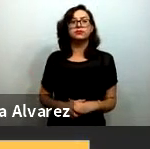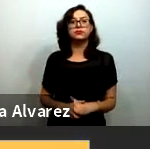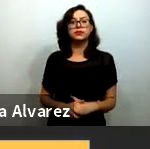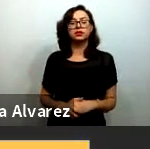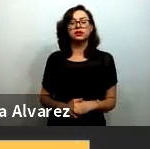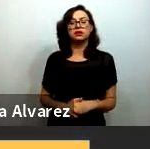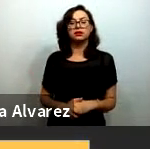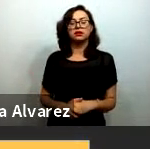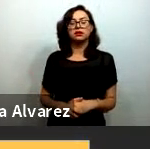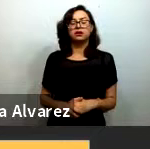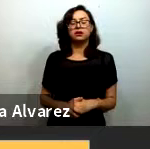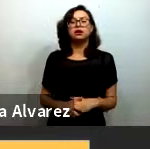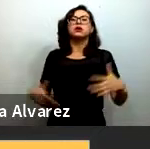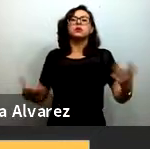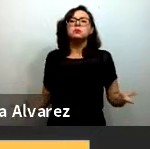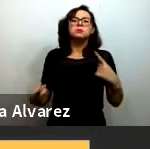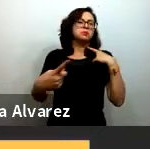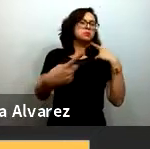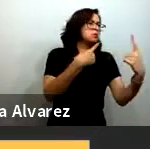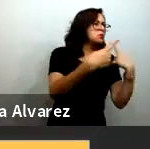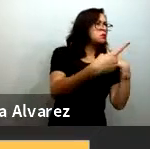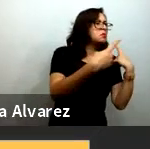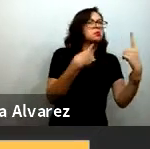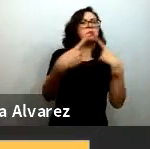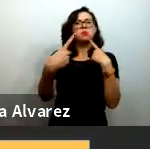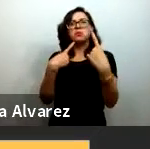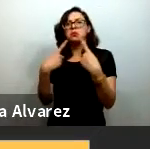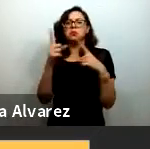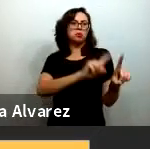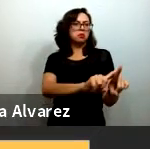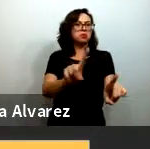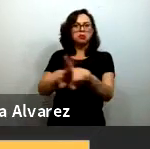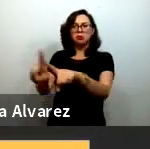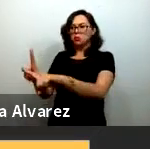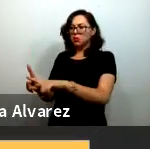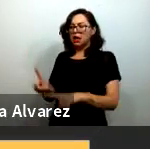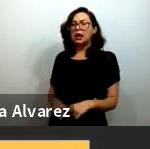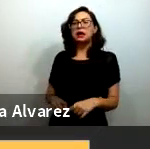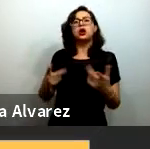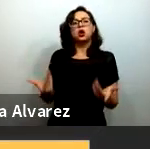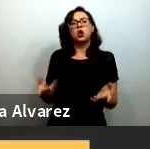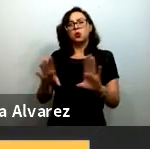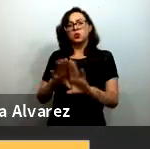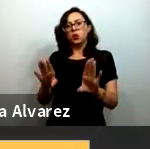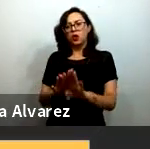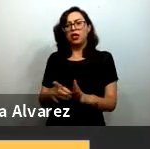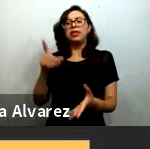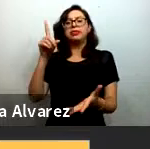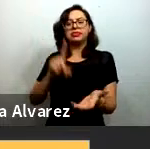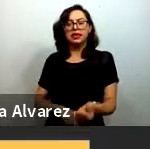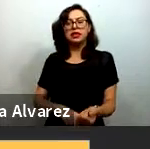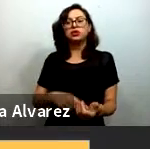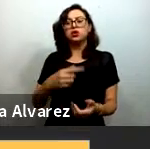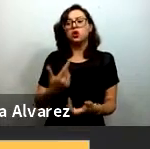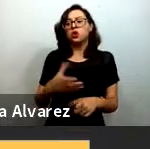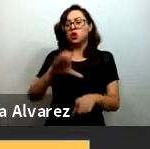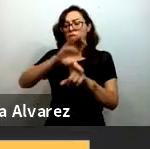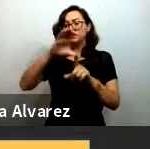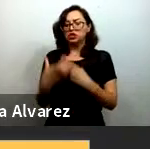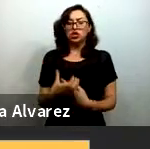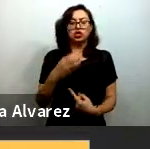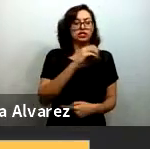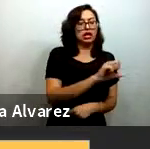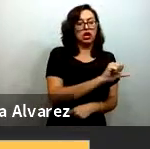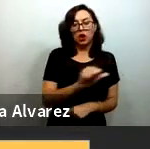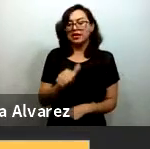de muchos diálogos cruzados que ocurrieron en espacios comunes el primero fue al interior de la comisión de primera infancia para quienes no sepan qué es la